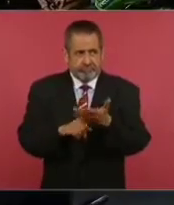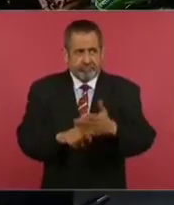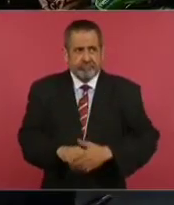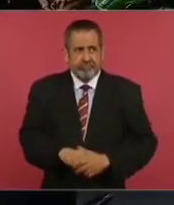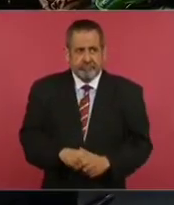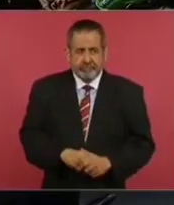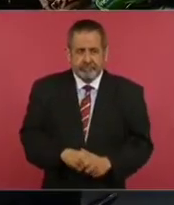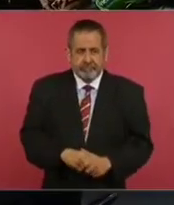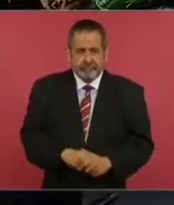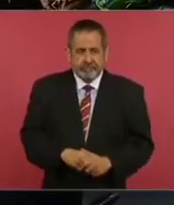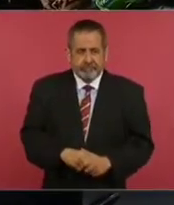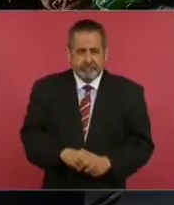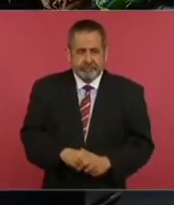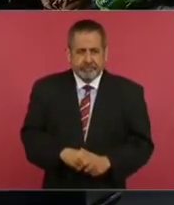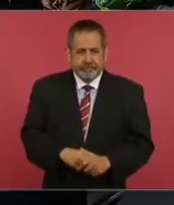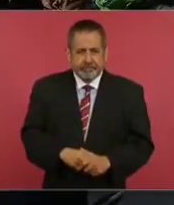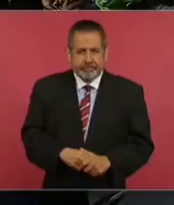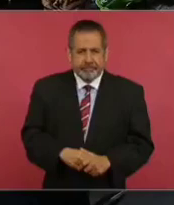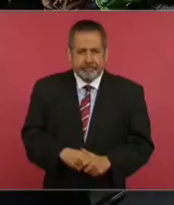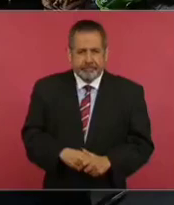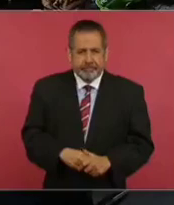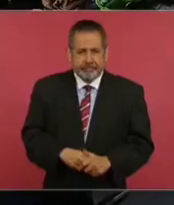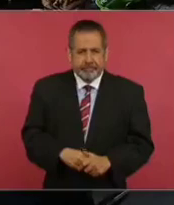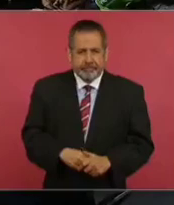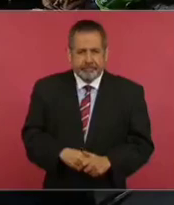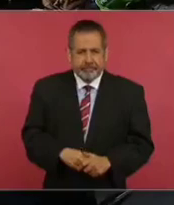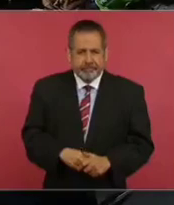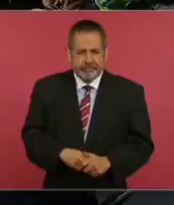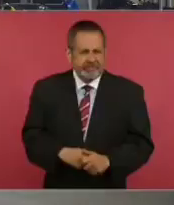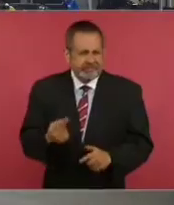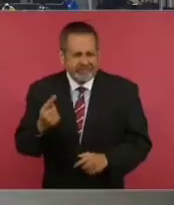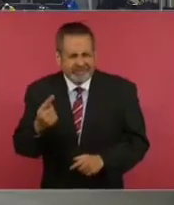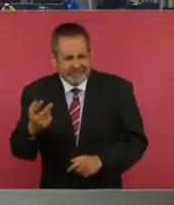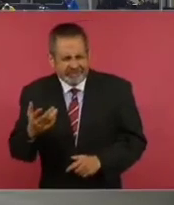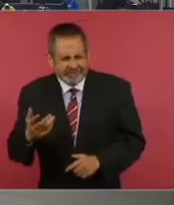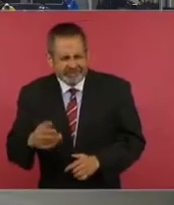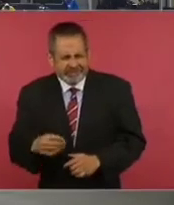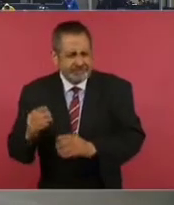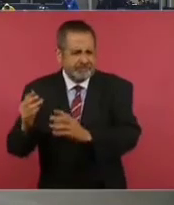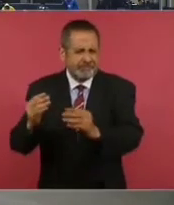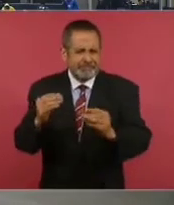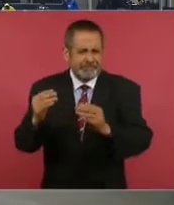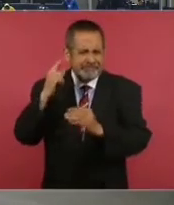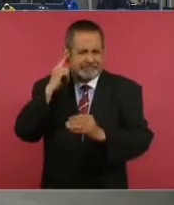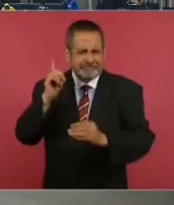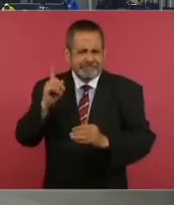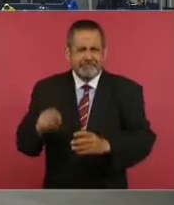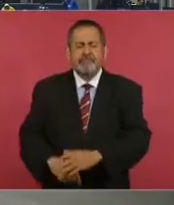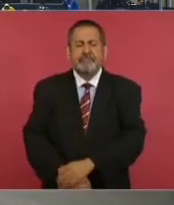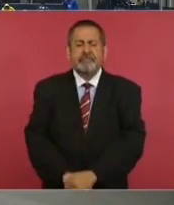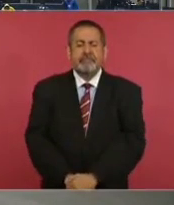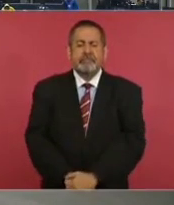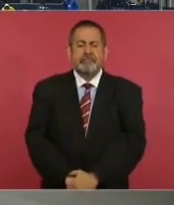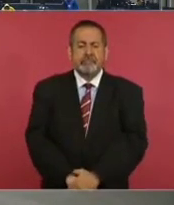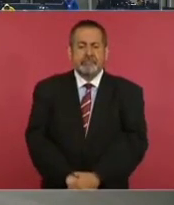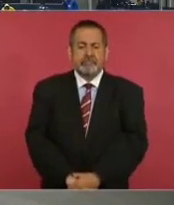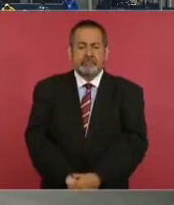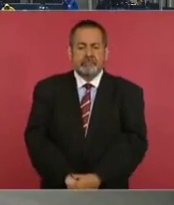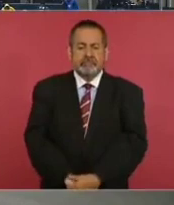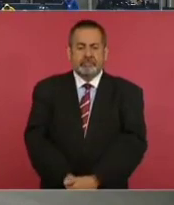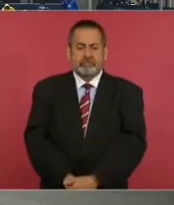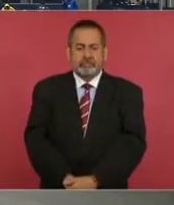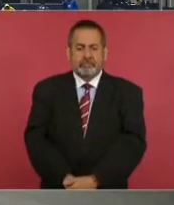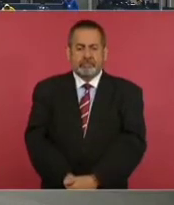¿cómo? Lo dice así, tiene una redacción ambigua, tiene una redacción ambigua la respuesta. Digo la ministra